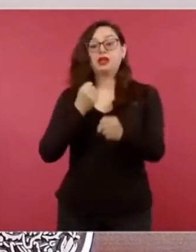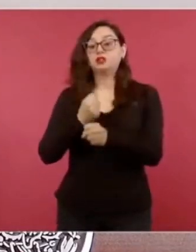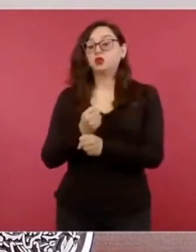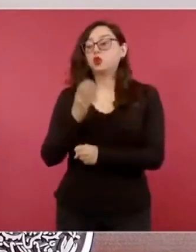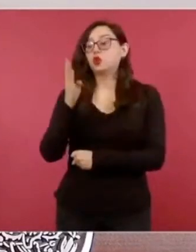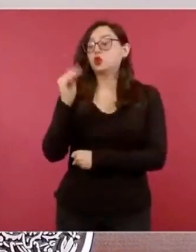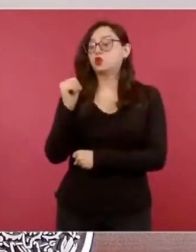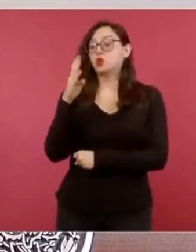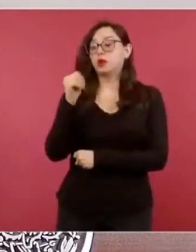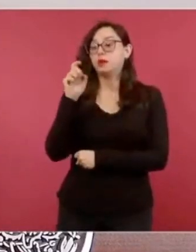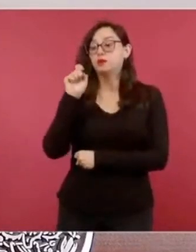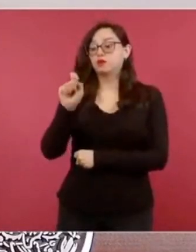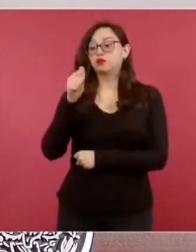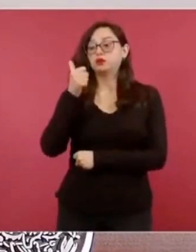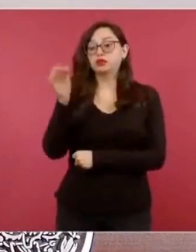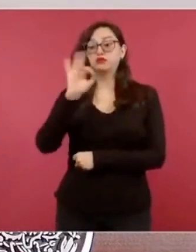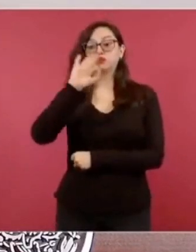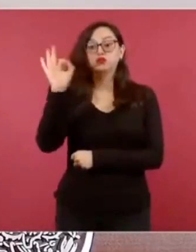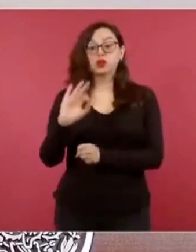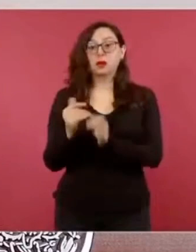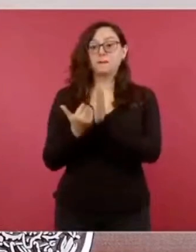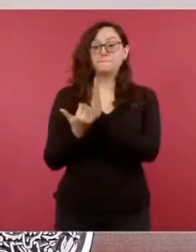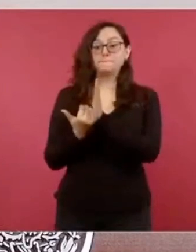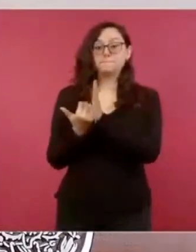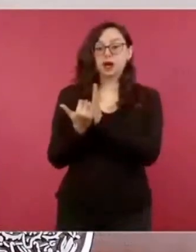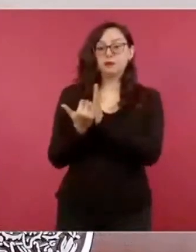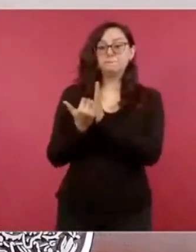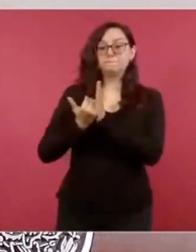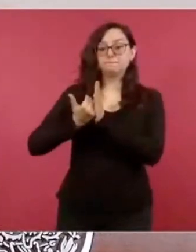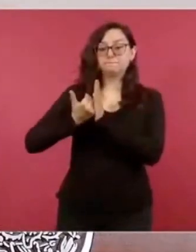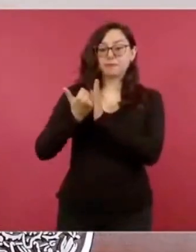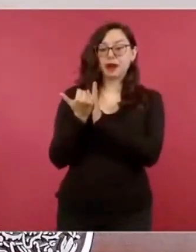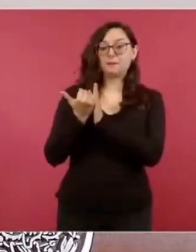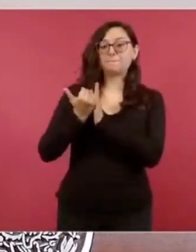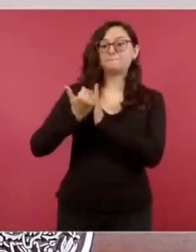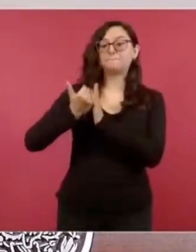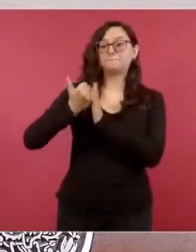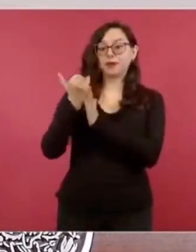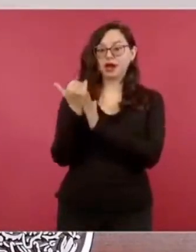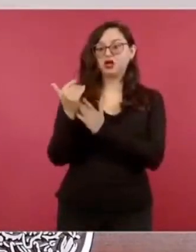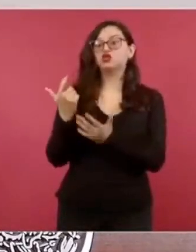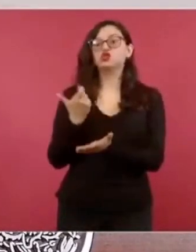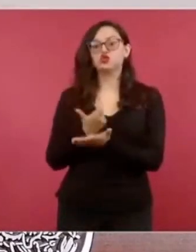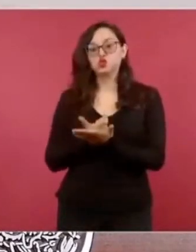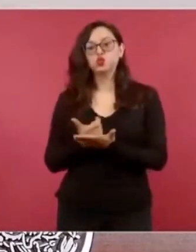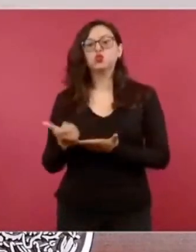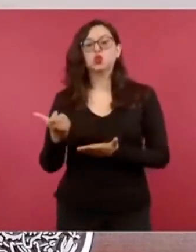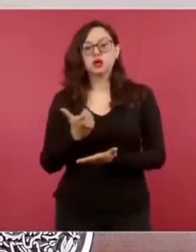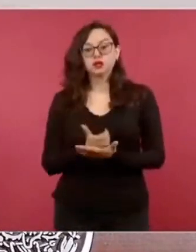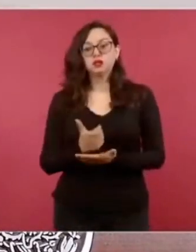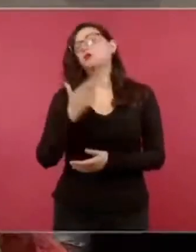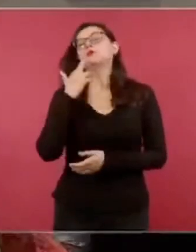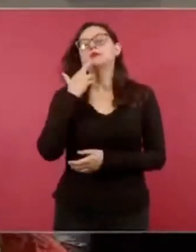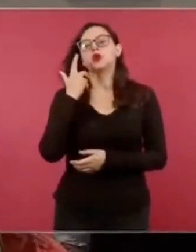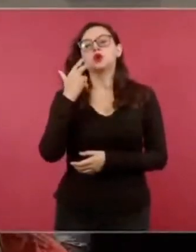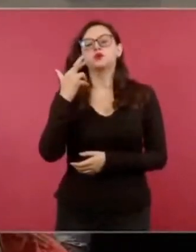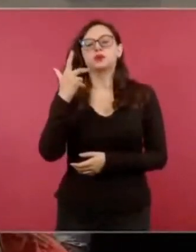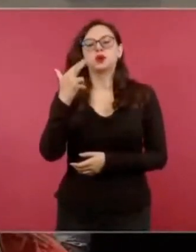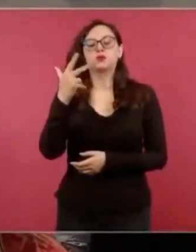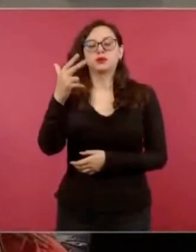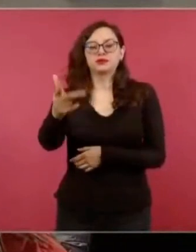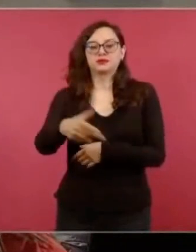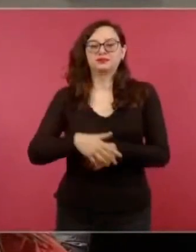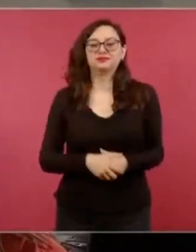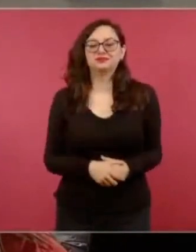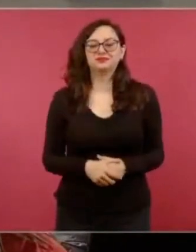.6 por ciento, es decir, del año pasado a hoy el salario promedio ha crecido en 9.6 por ciento, desde luego